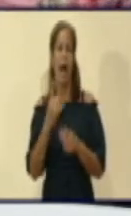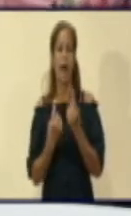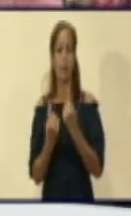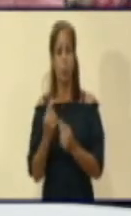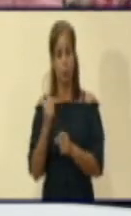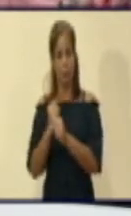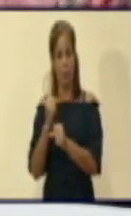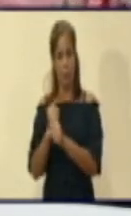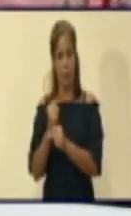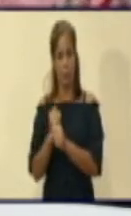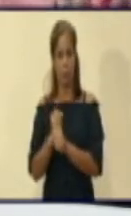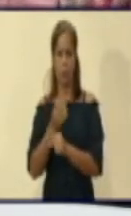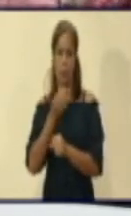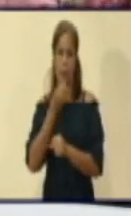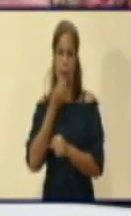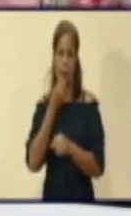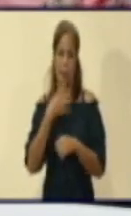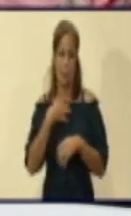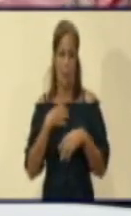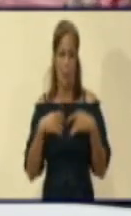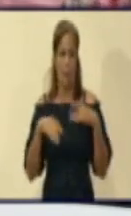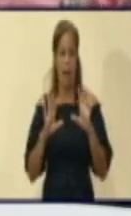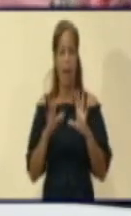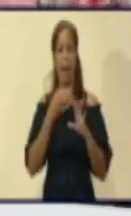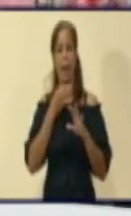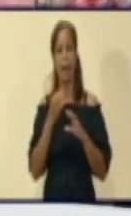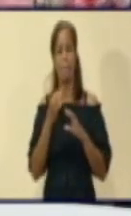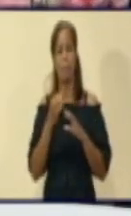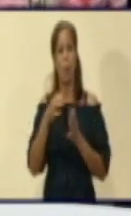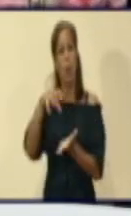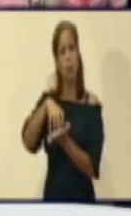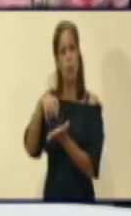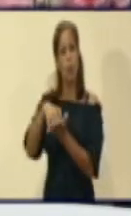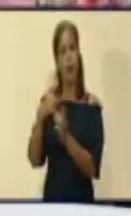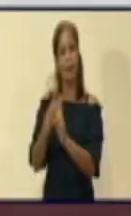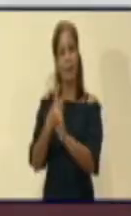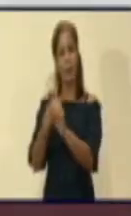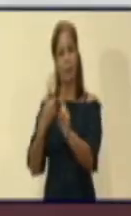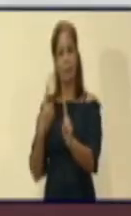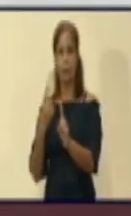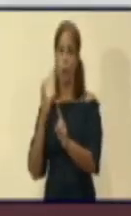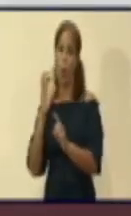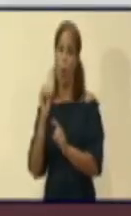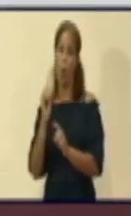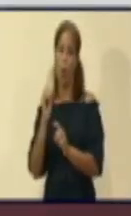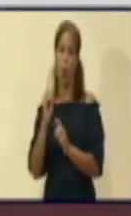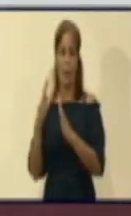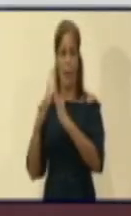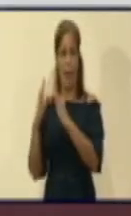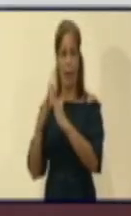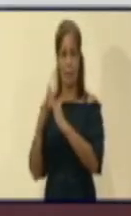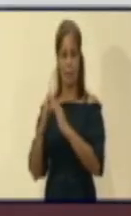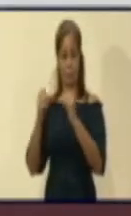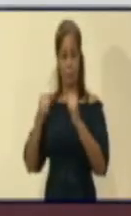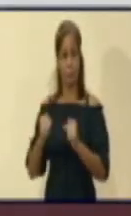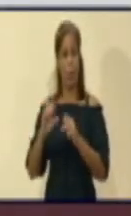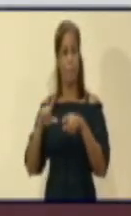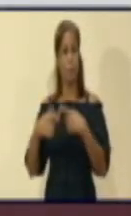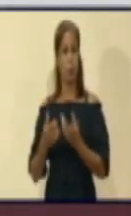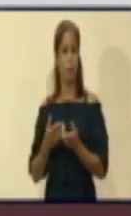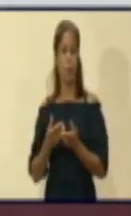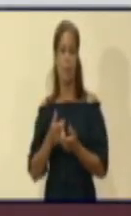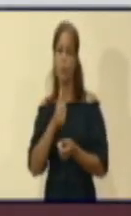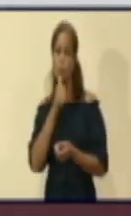puesto porque se encuentra en una situación de aislamiento, esté en una situación de cuarentena y que la autoridad sanitaria estatal así lo